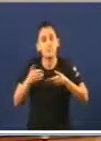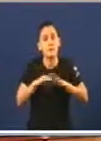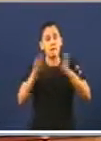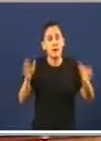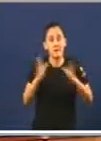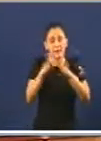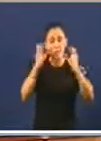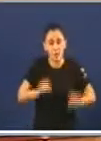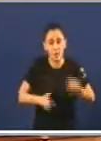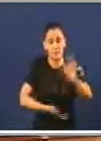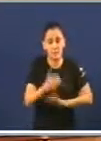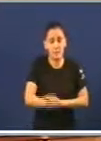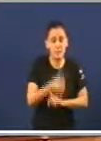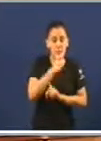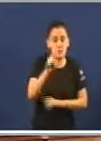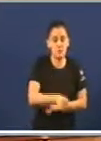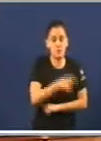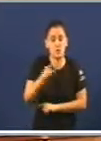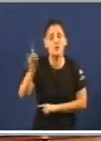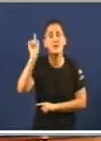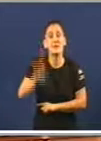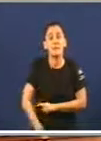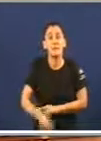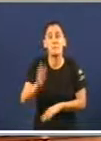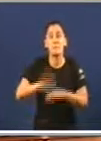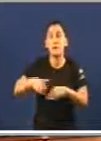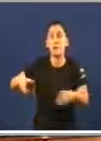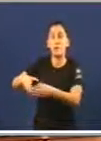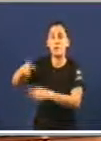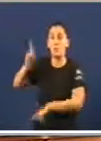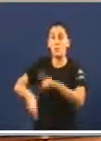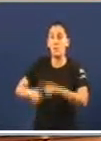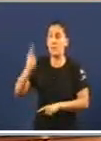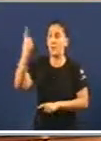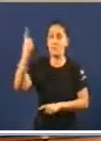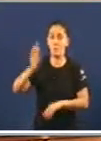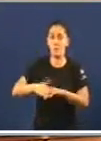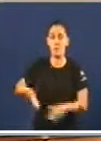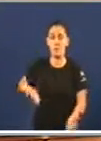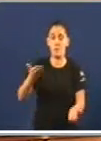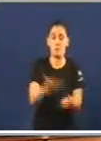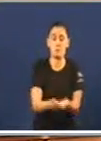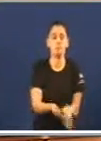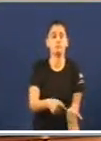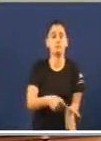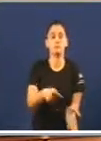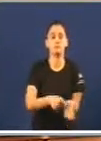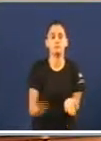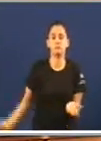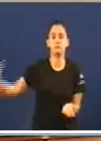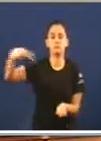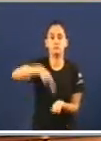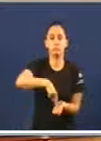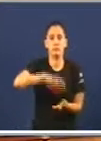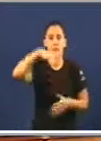aprobación e que poidan os grupos, polo menos pola petición de un deles, exixir a comparecencia na